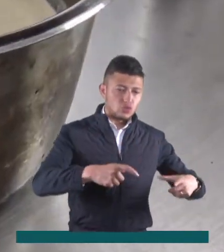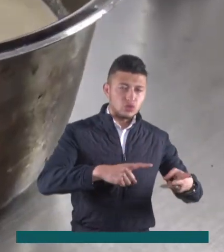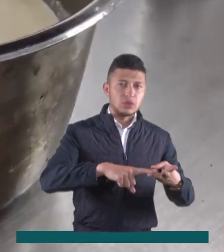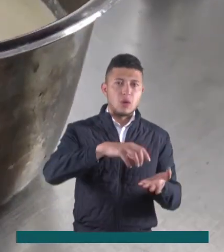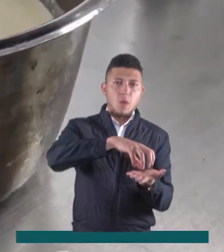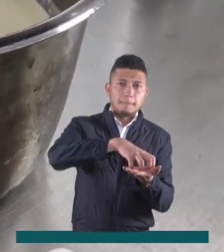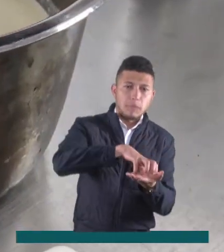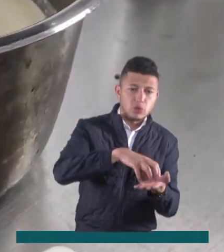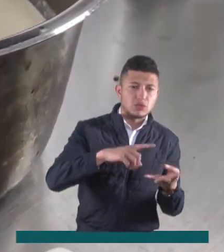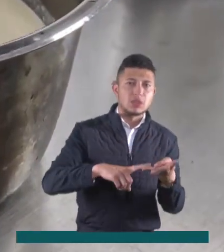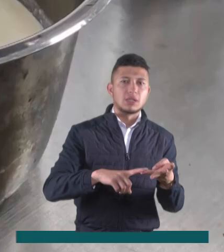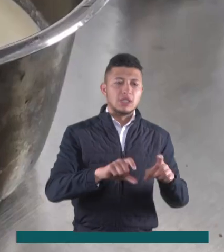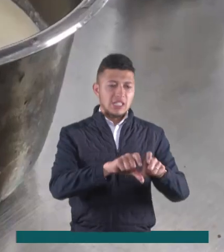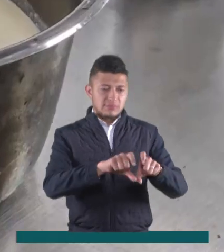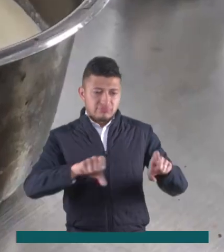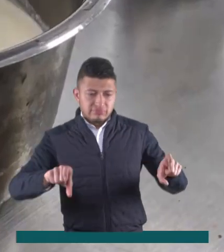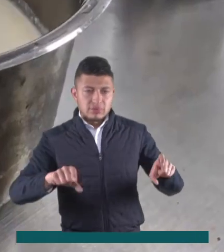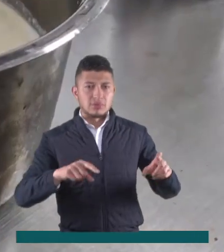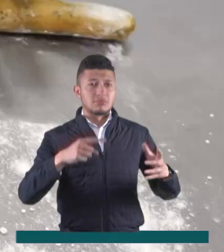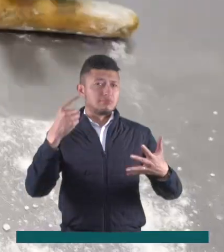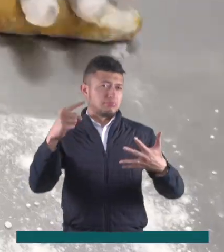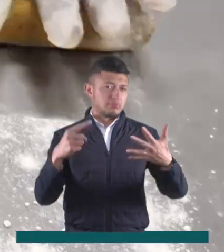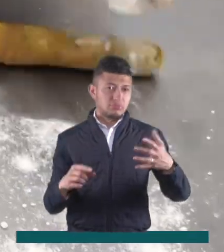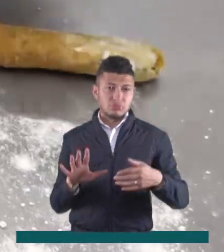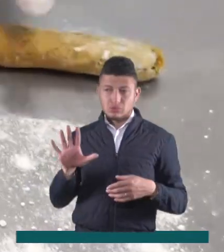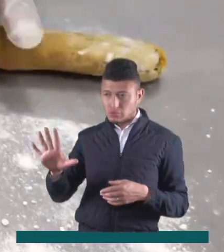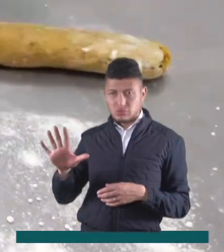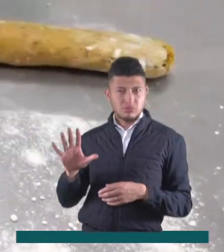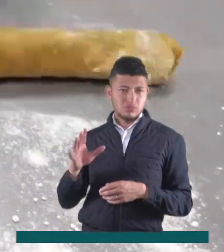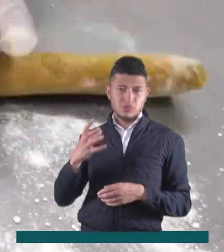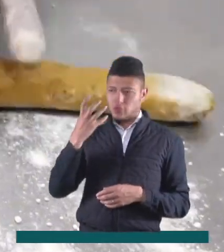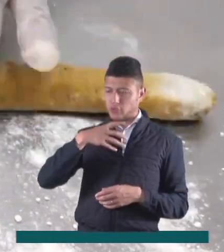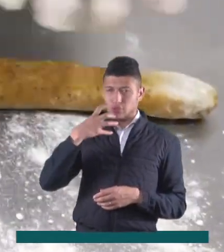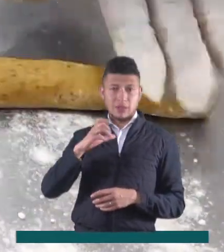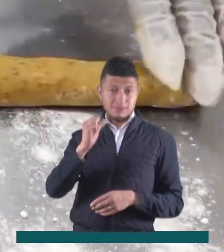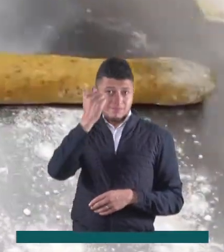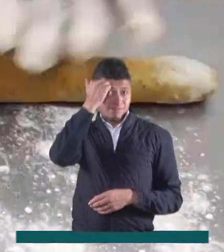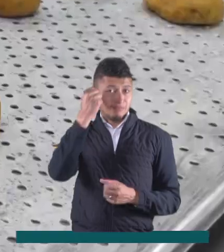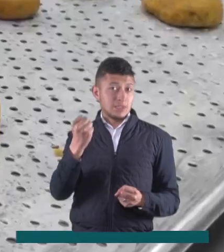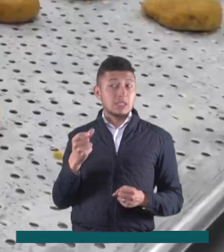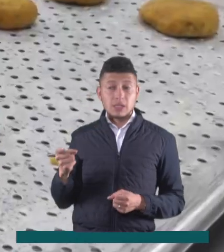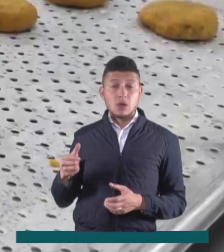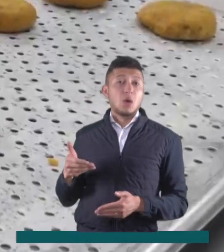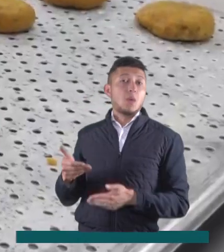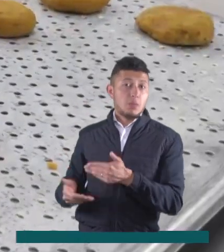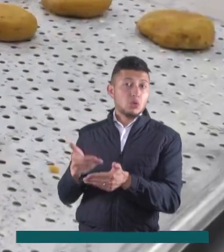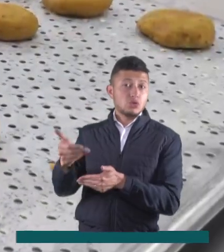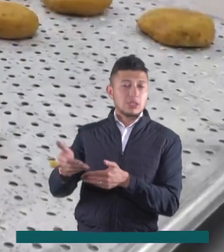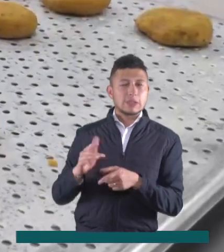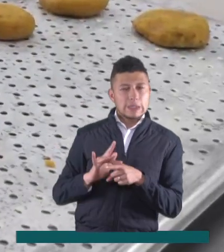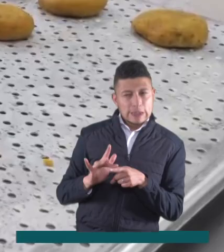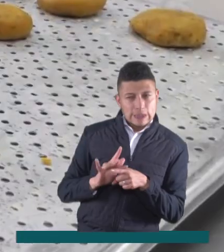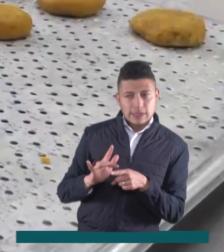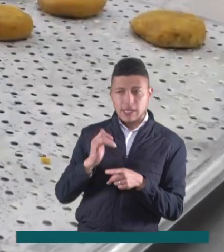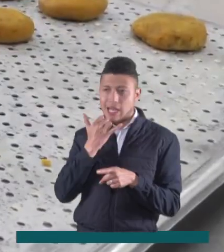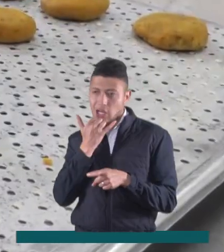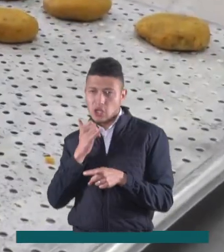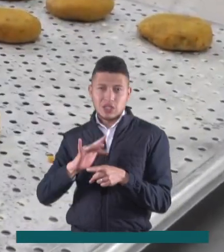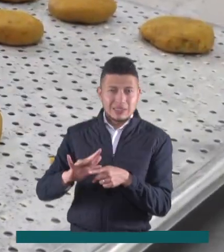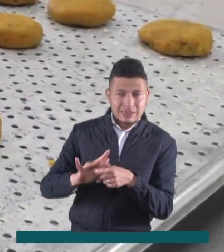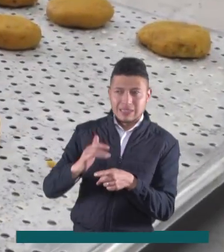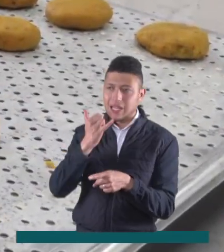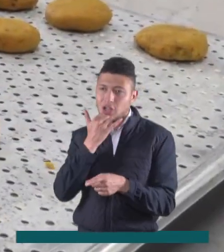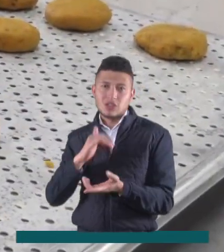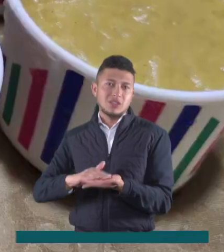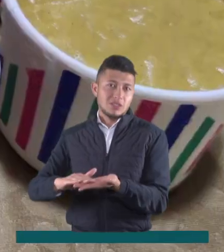tortas para elaborar postres, para elaborar chorizos conteniendo como moriche la materia prima. Sin embargo pues ese es un proceso de ensayo y error.